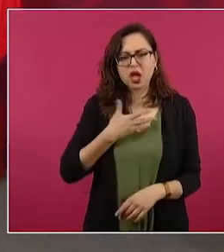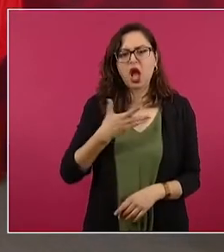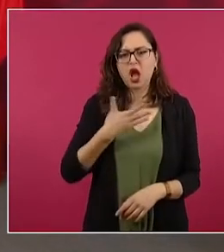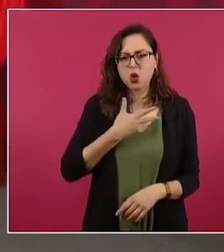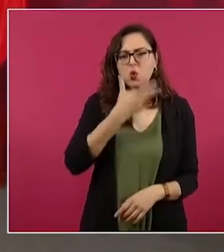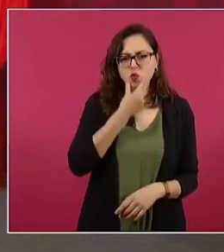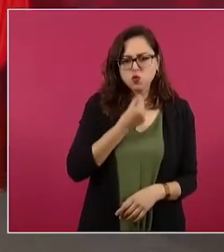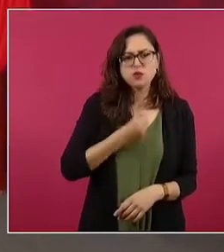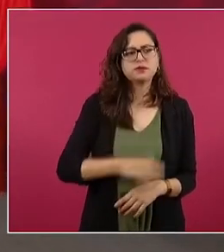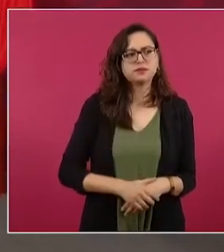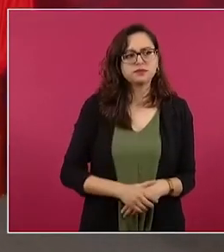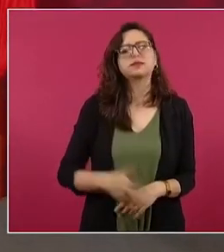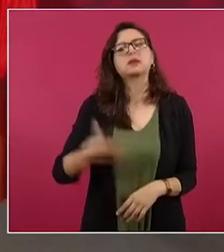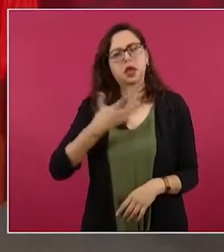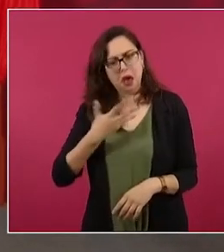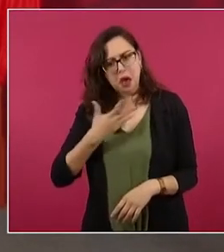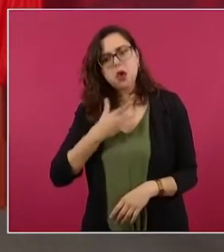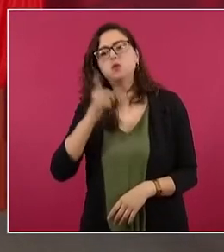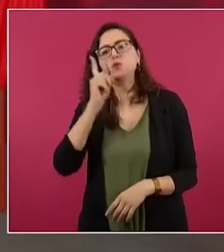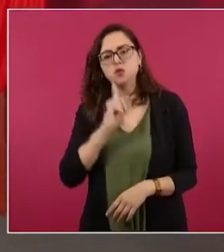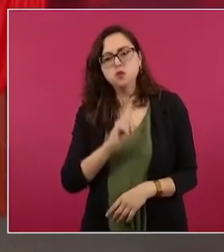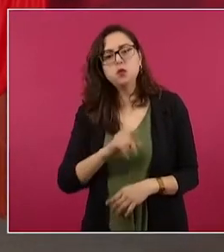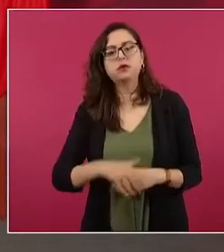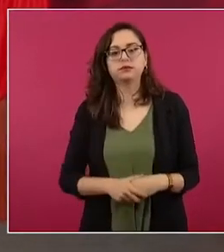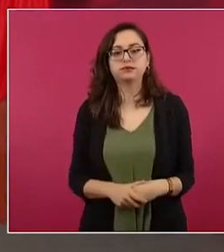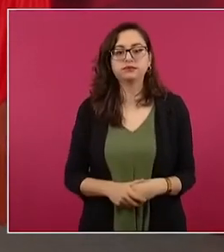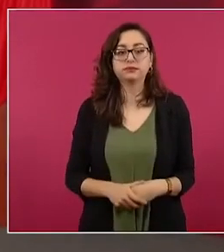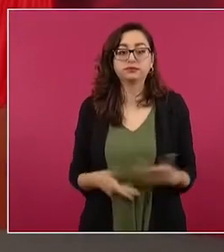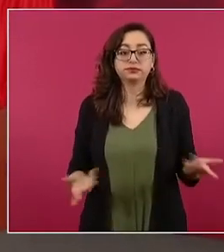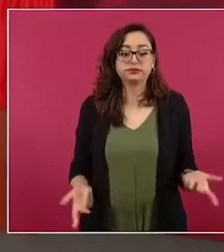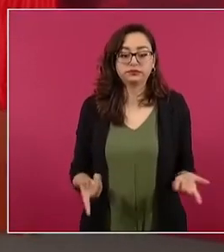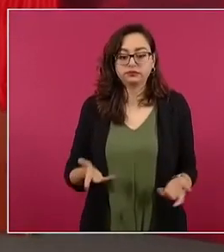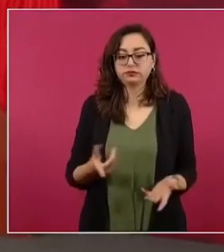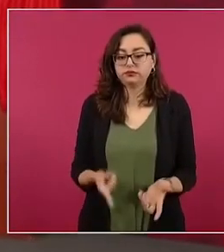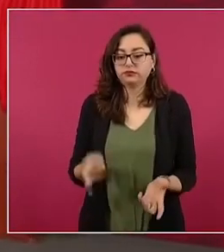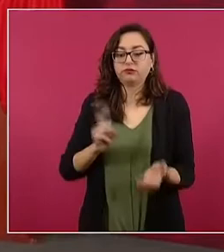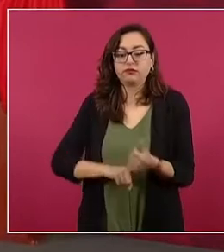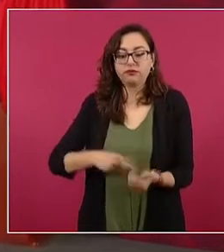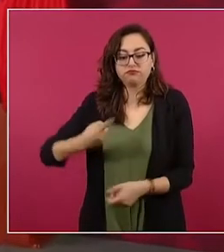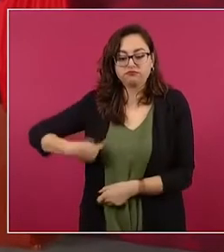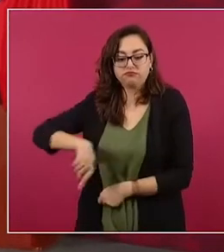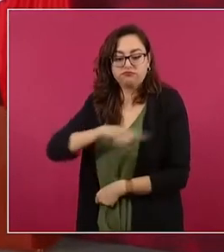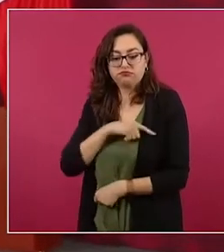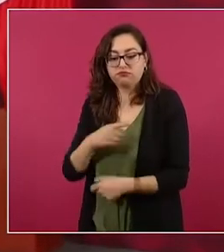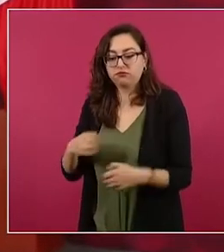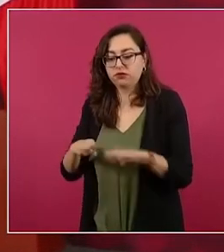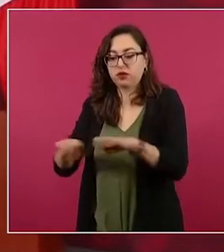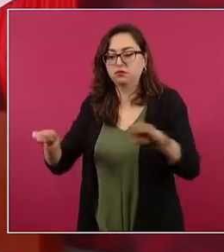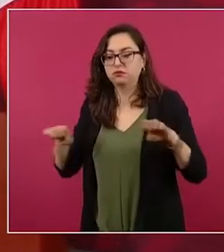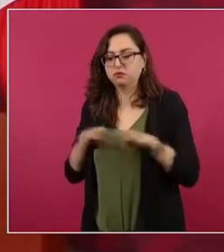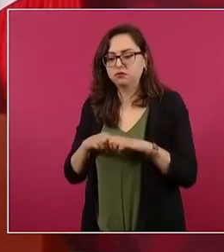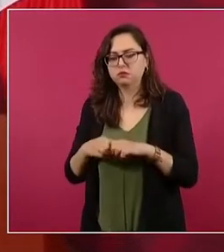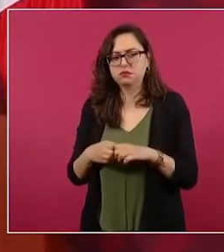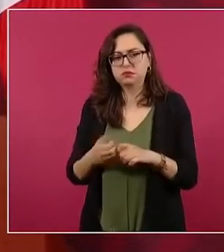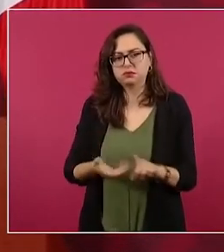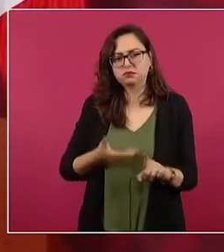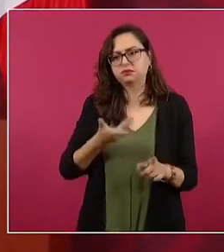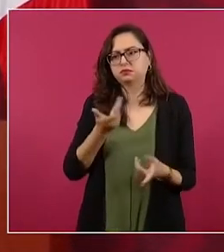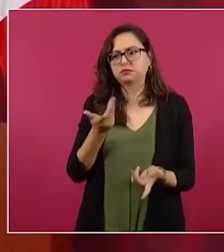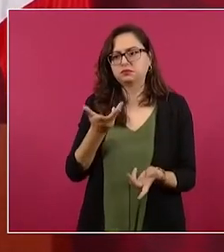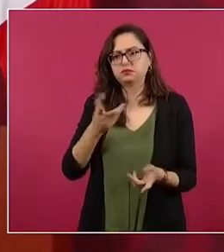ya en el movimiento nuestro ya se conocen